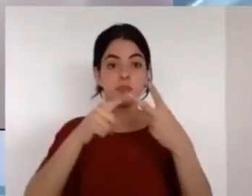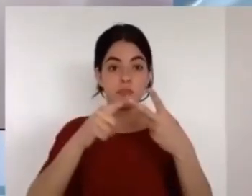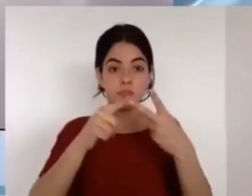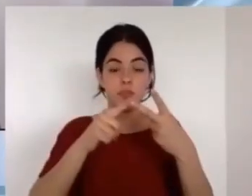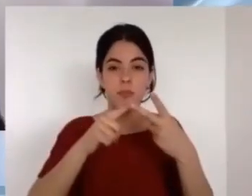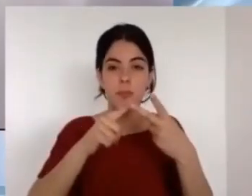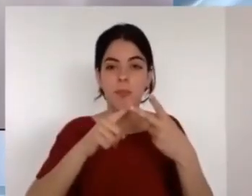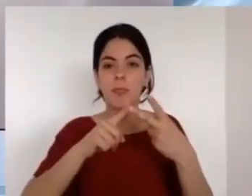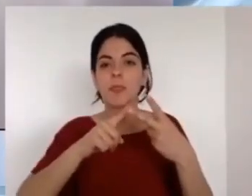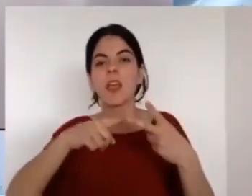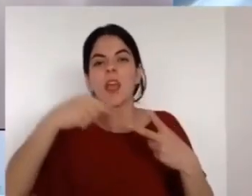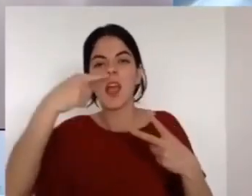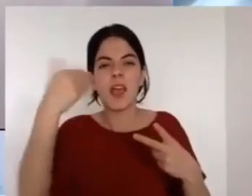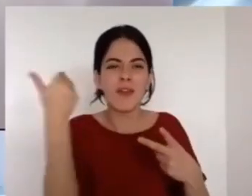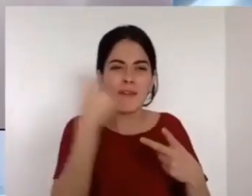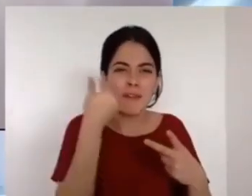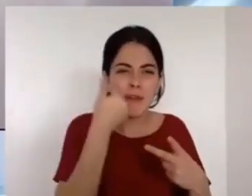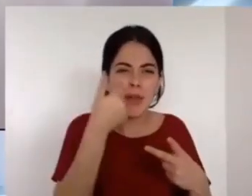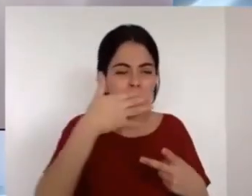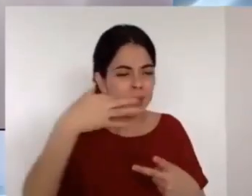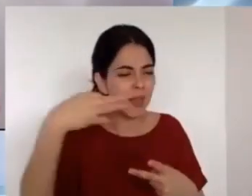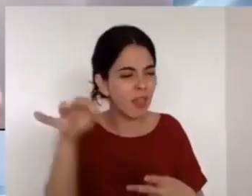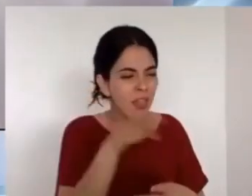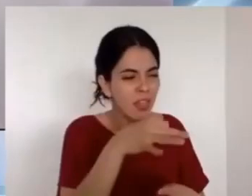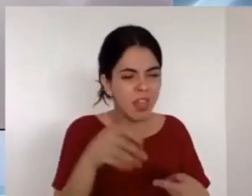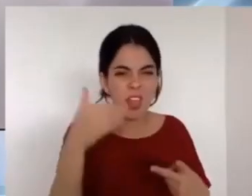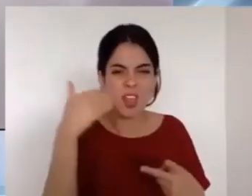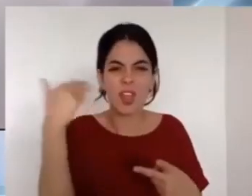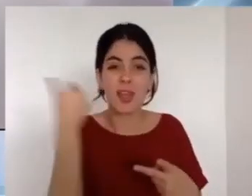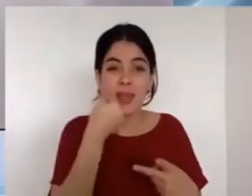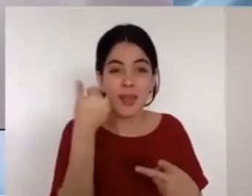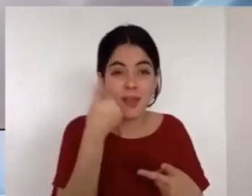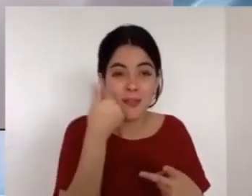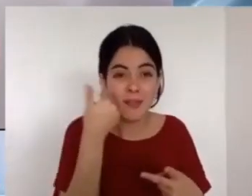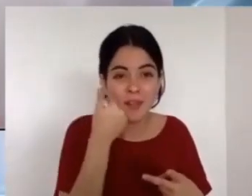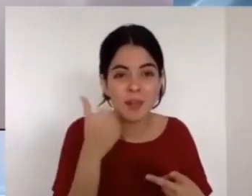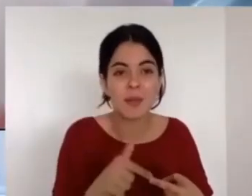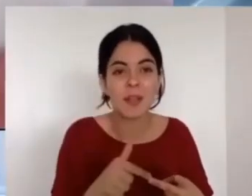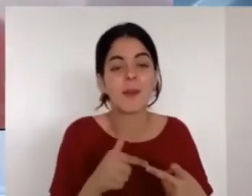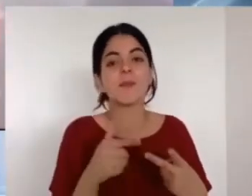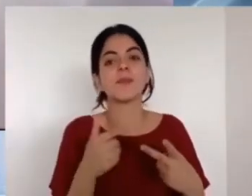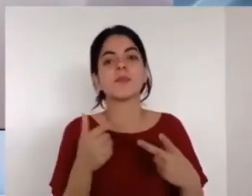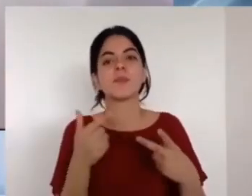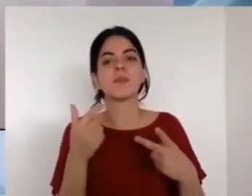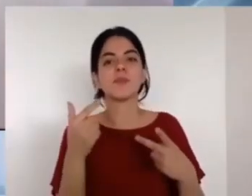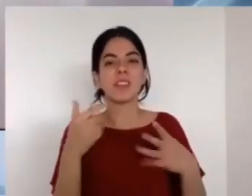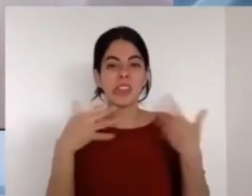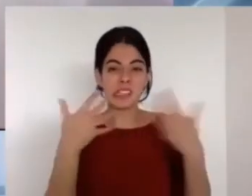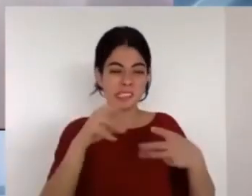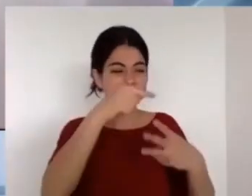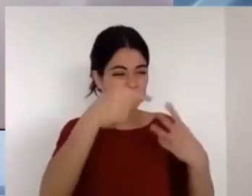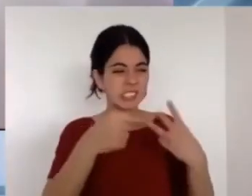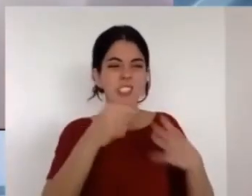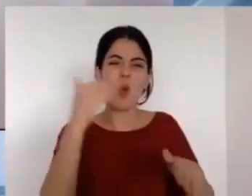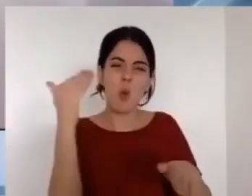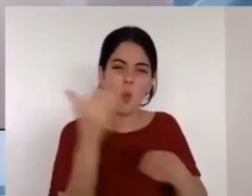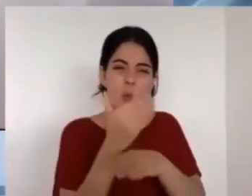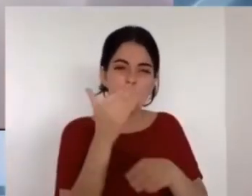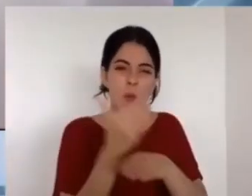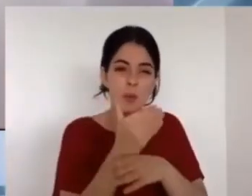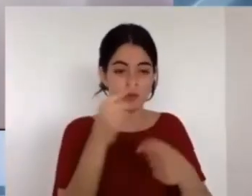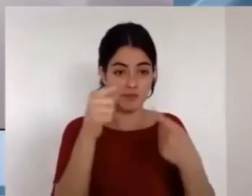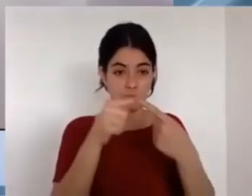Entonces, esas son tres circunstancias adversas. Sequía,